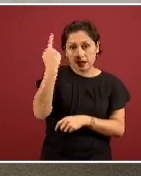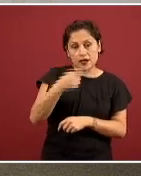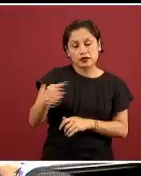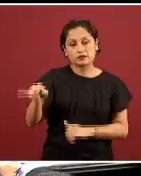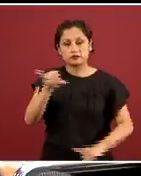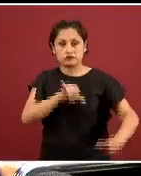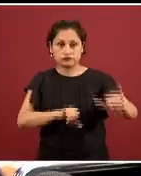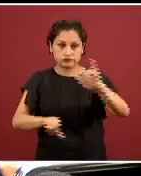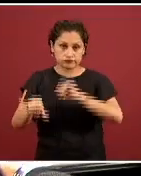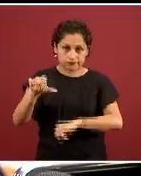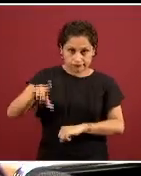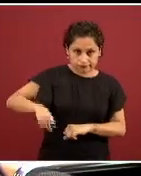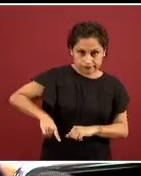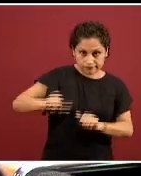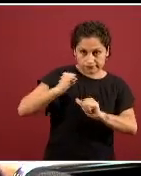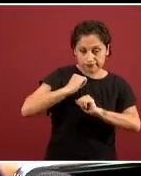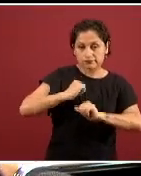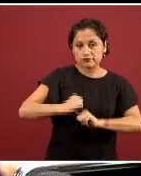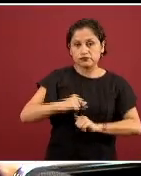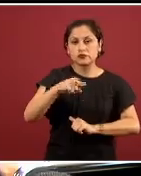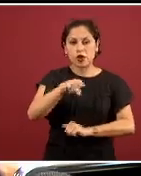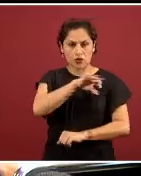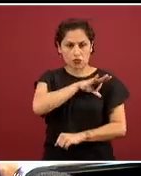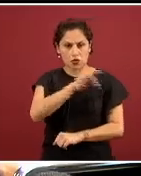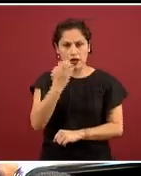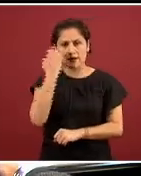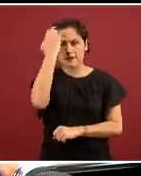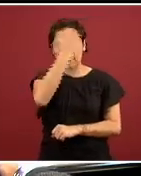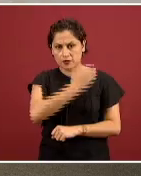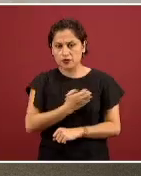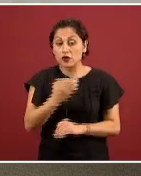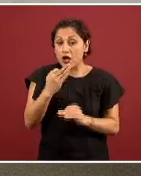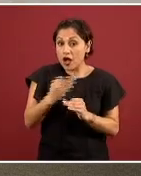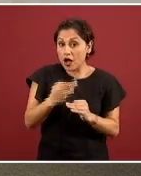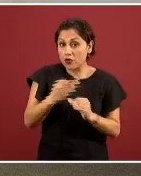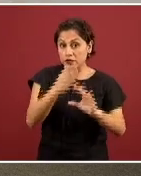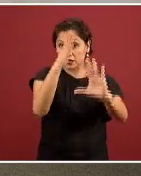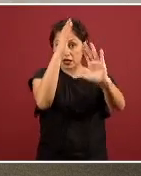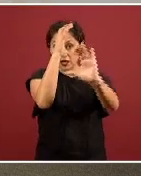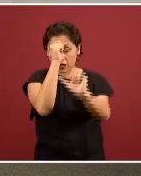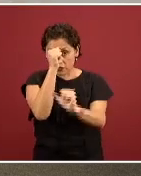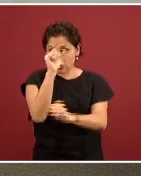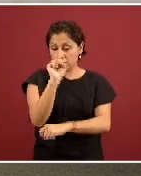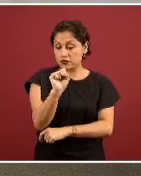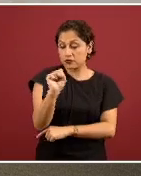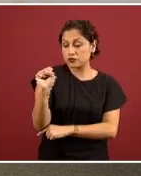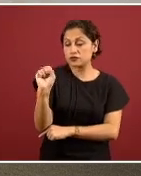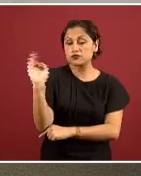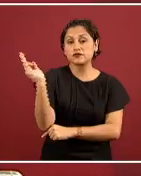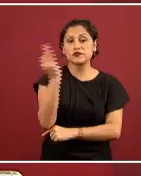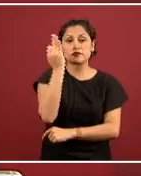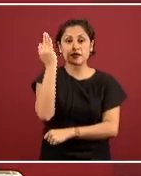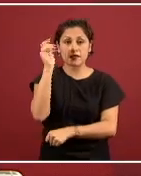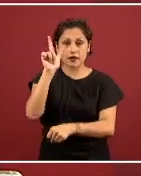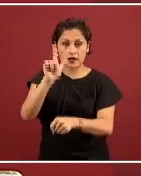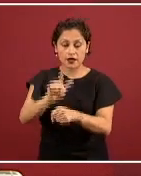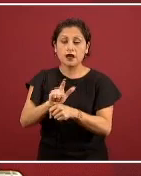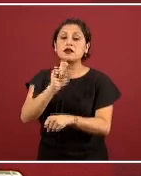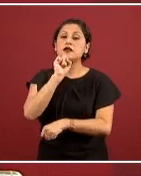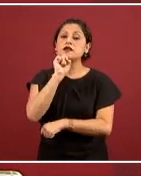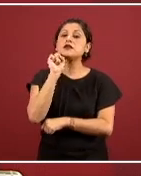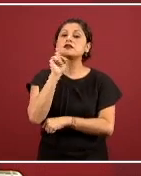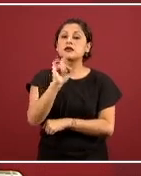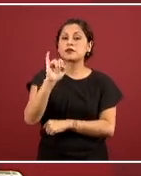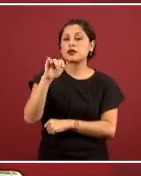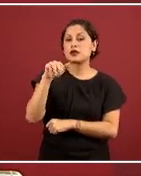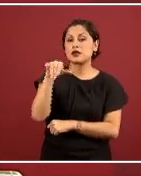pruebas entonces aquí lo que se está estableciendo es un convenio entre la Secretaría de Salud Federal y el Instituto Mexicano del